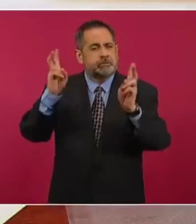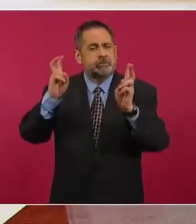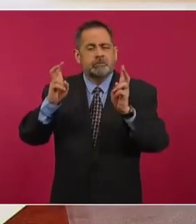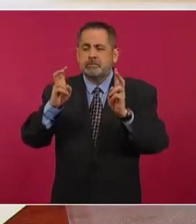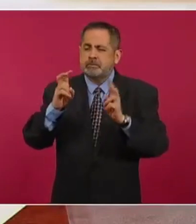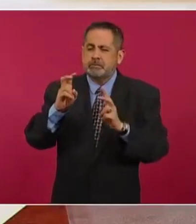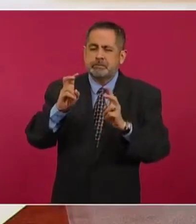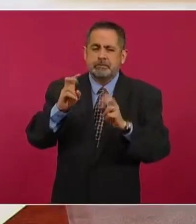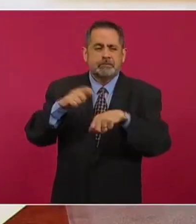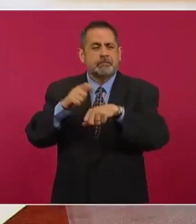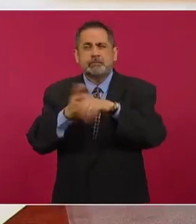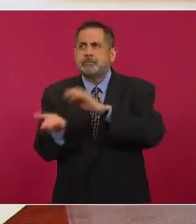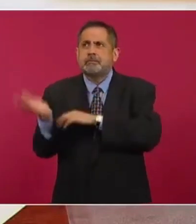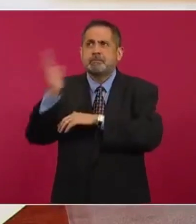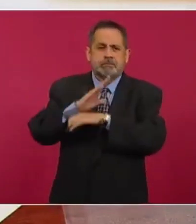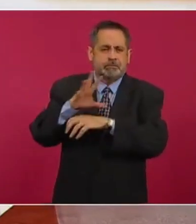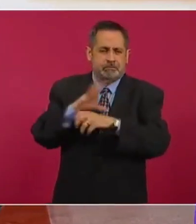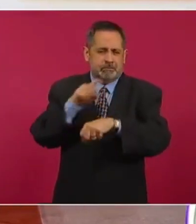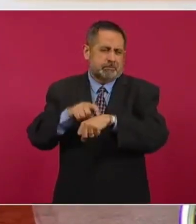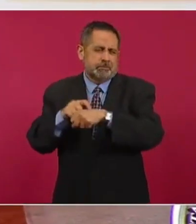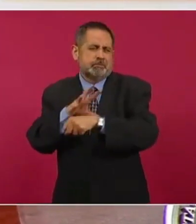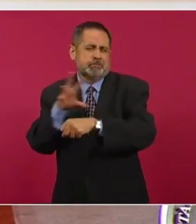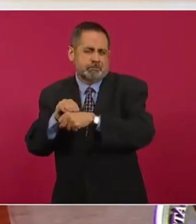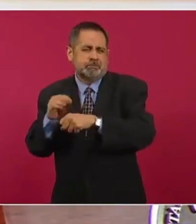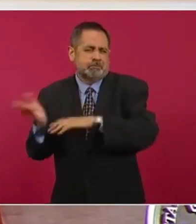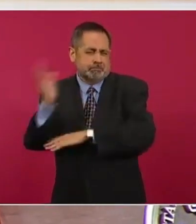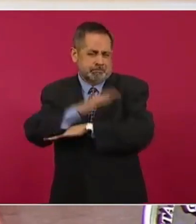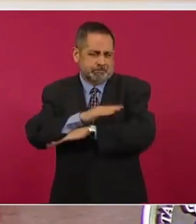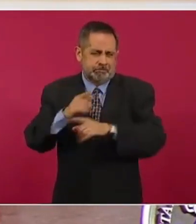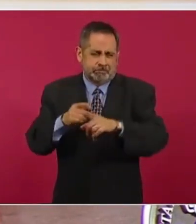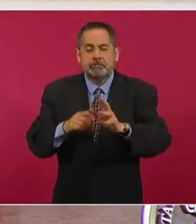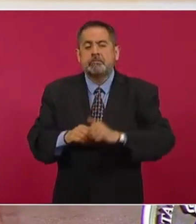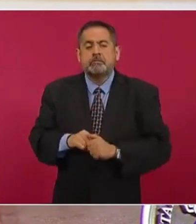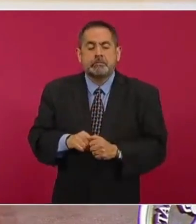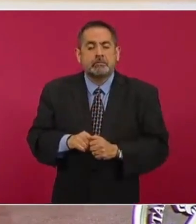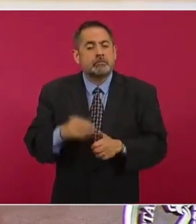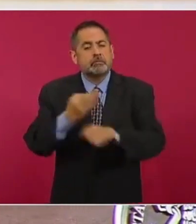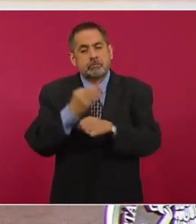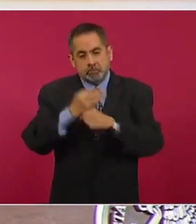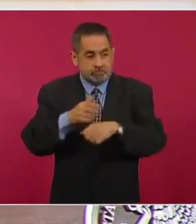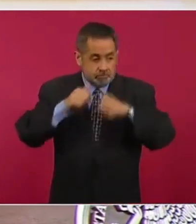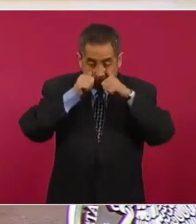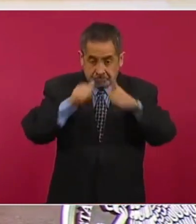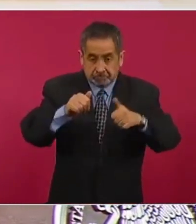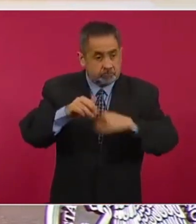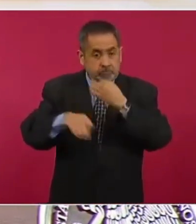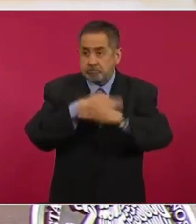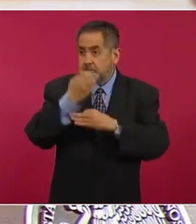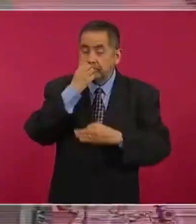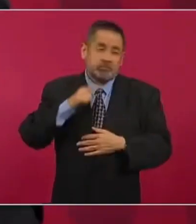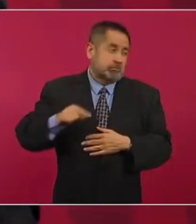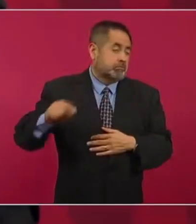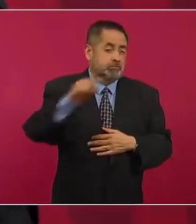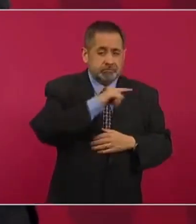completo y vamos a atender a todas las escuelas